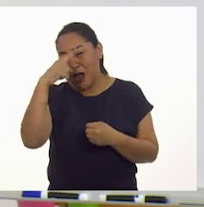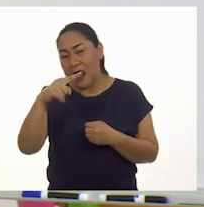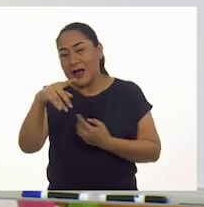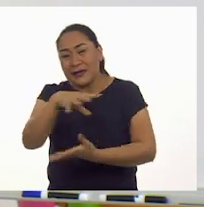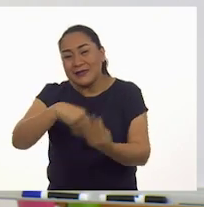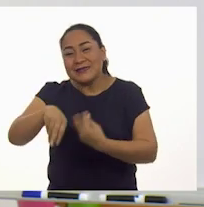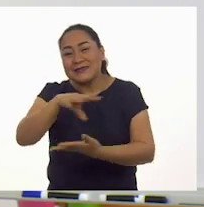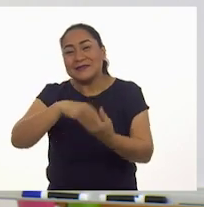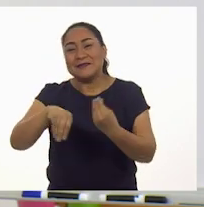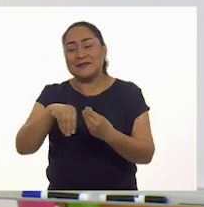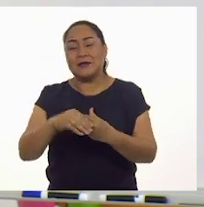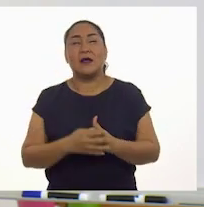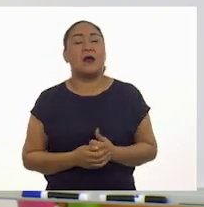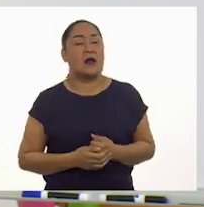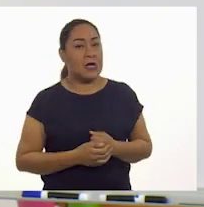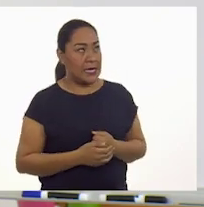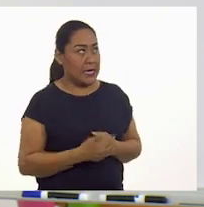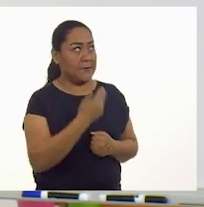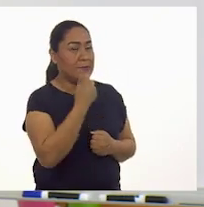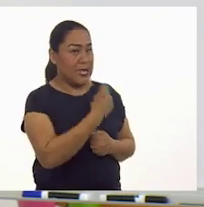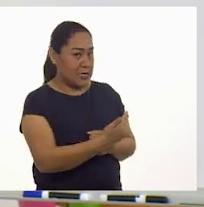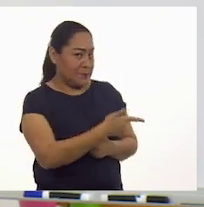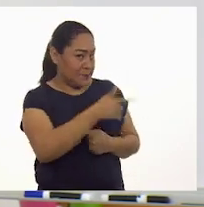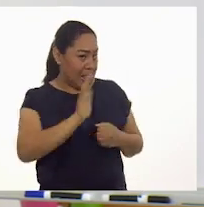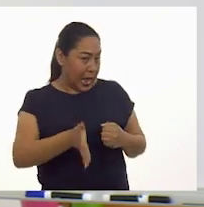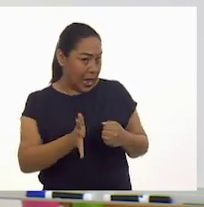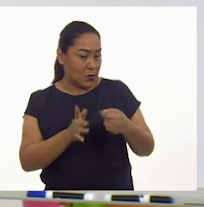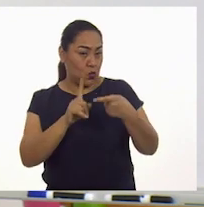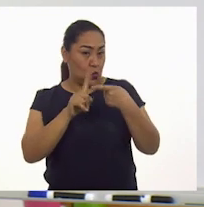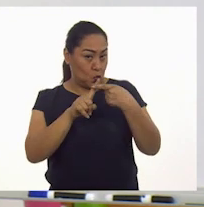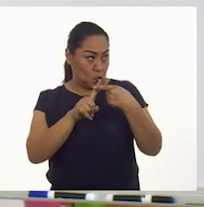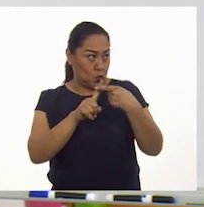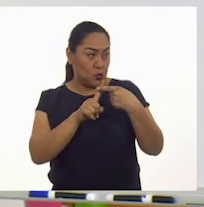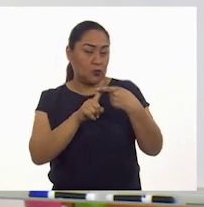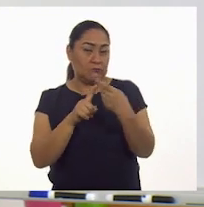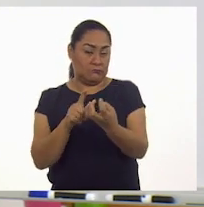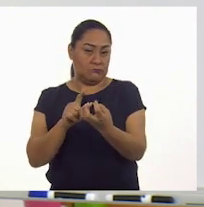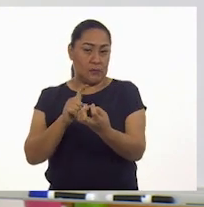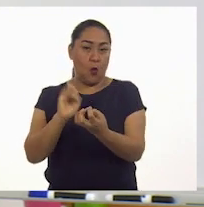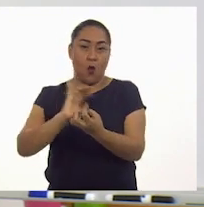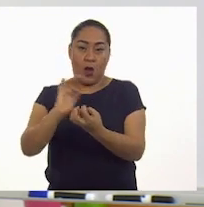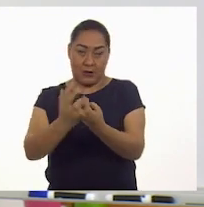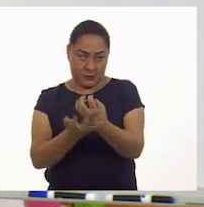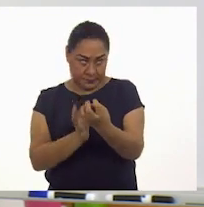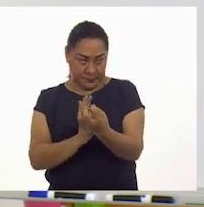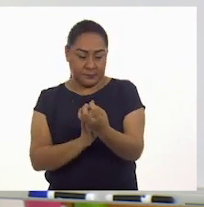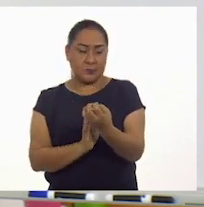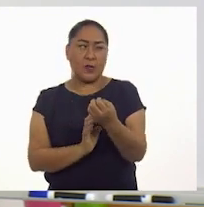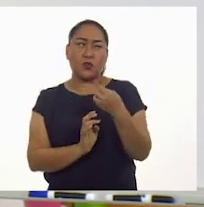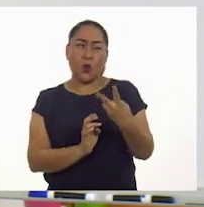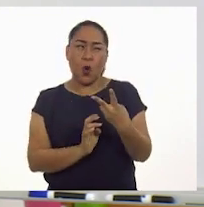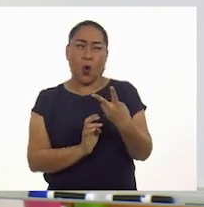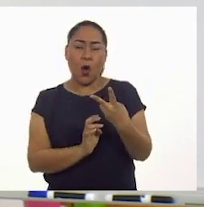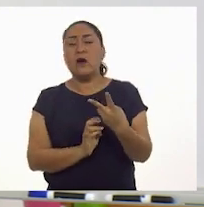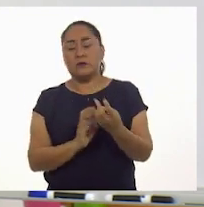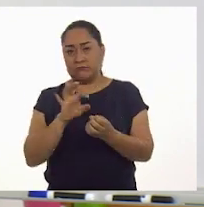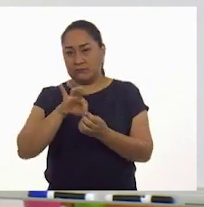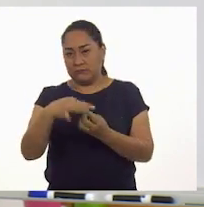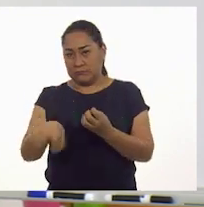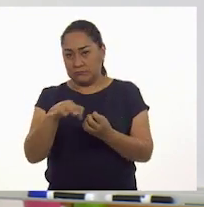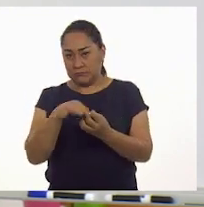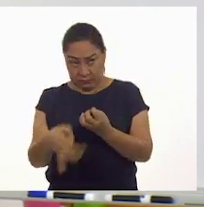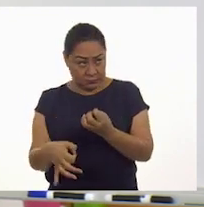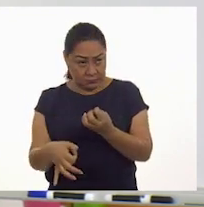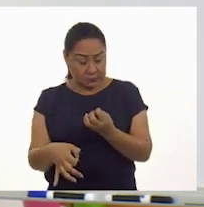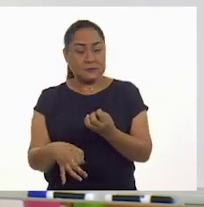Muy bien. Entonces, llevamos los pasos. Número uno, dices que la lavas. Sí. Número dos, dices que le quitas la cáscara.